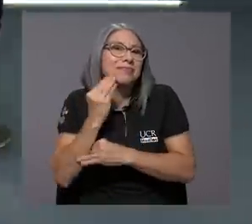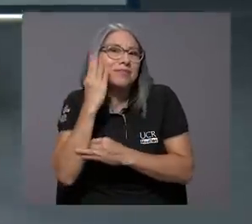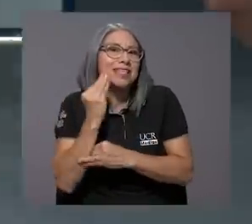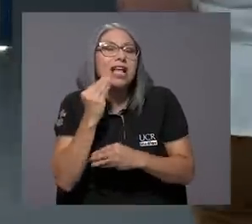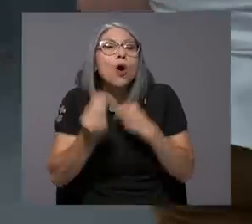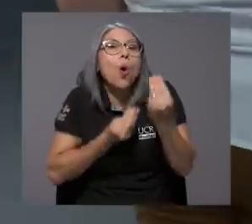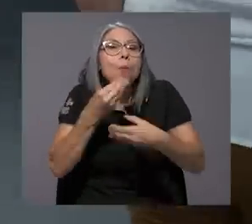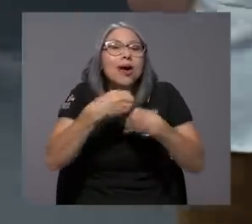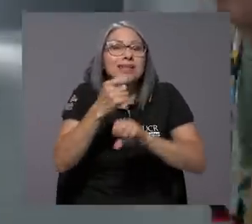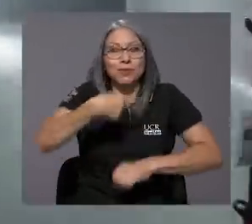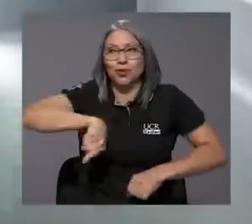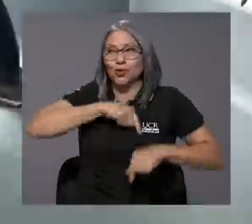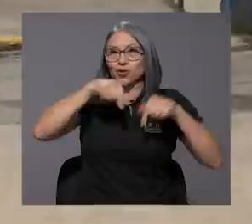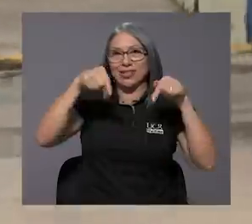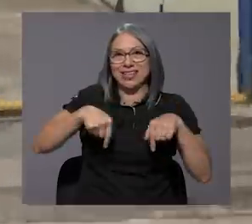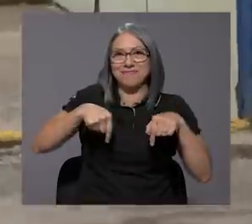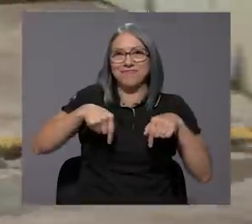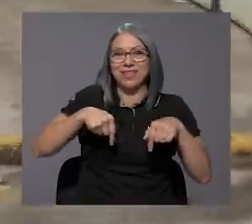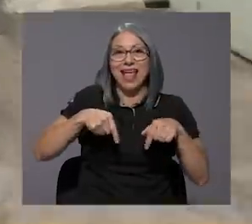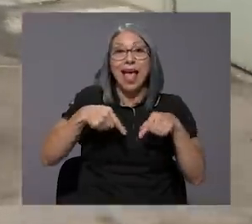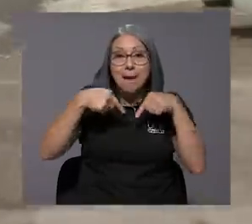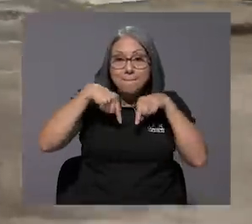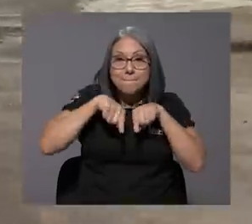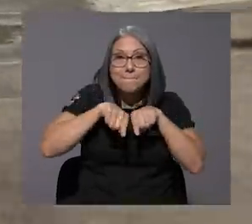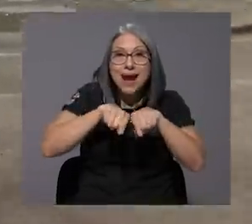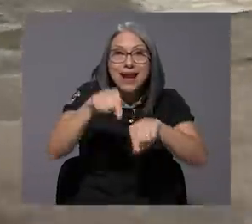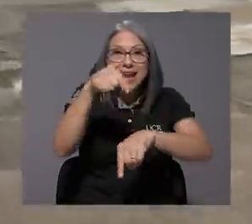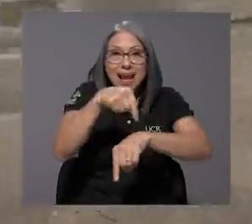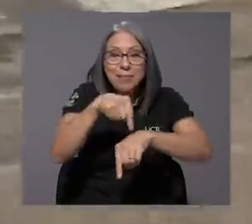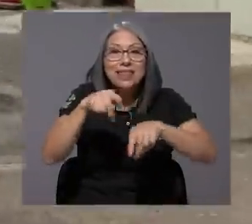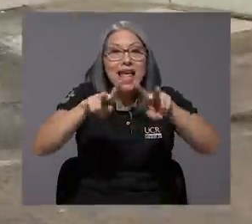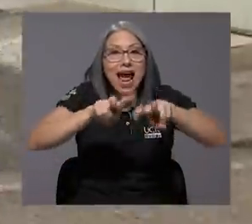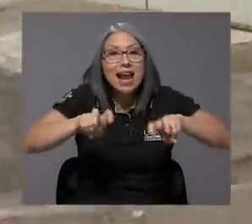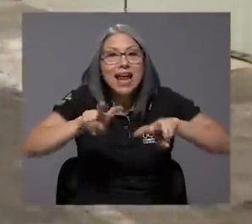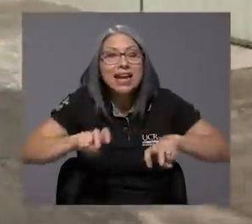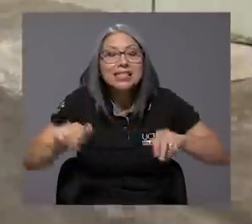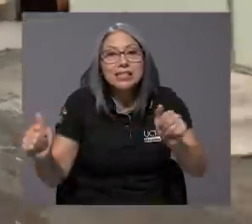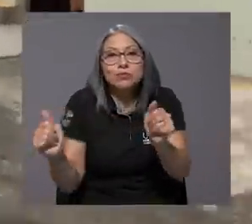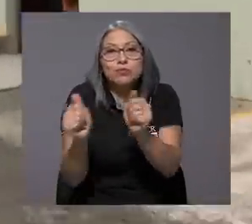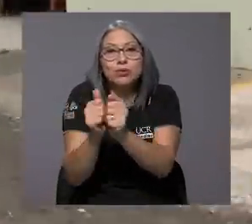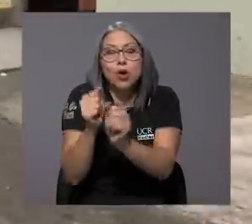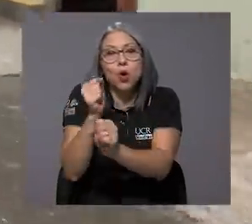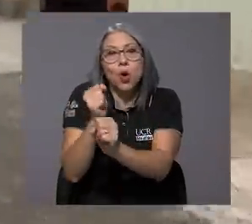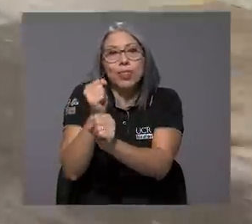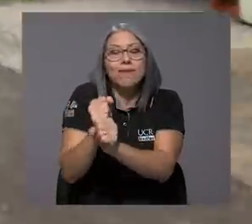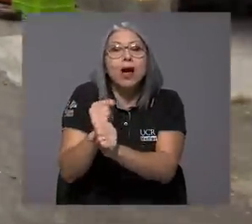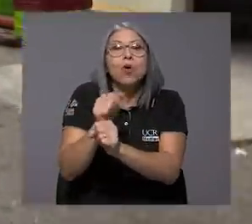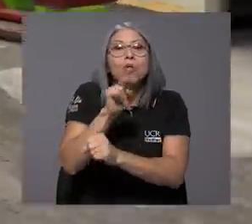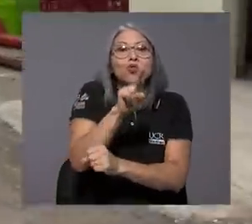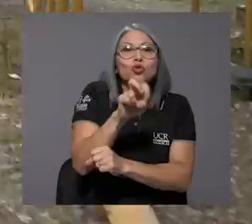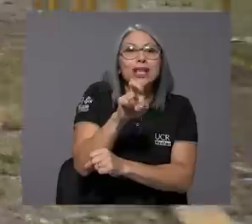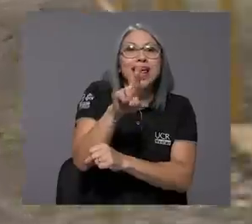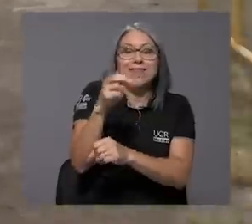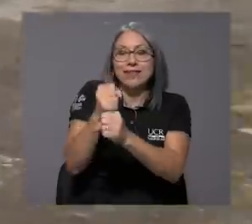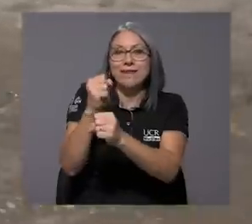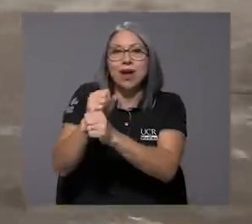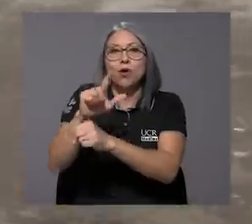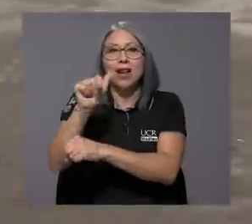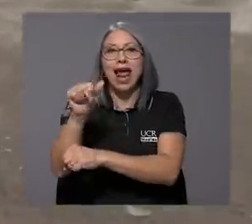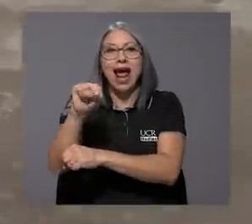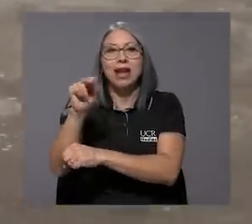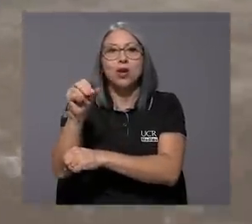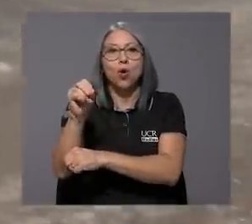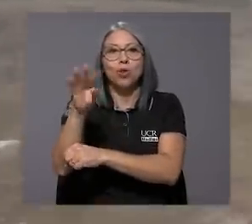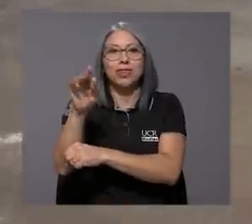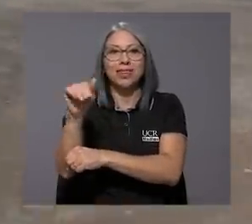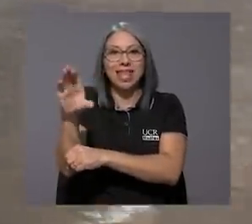cómo lo hacemos aquí nosotros localmente. Paralelamente, estos análisis nosotros los acompañamos con el trabajo de la UCR y la Anotec, en